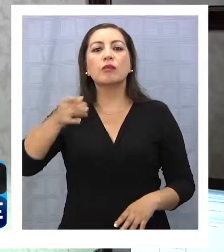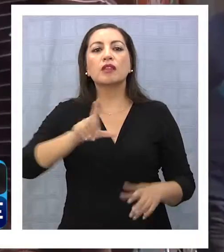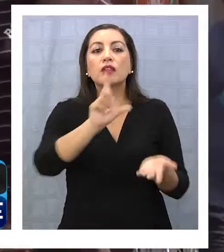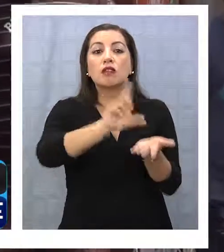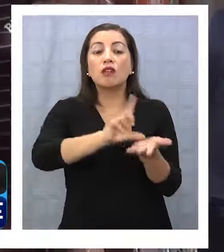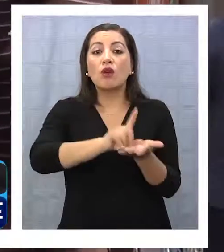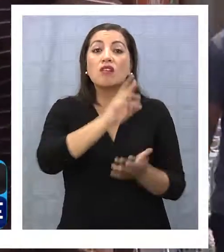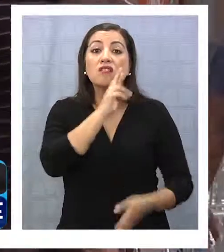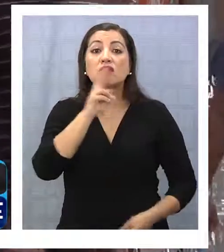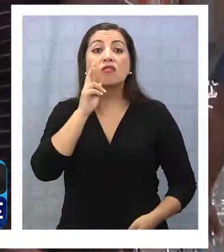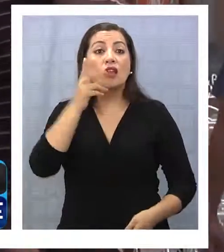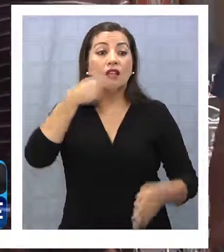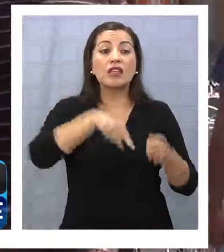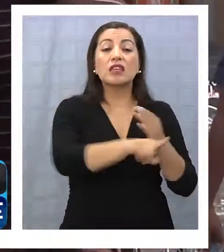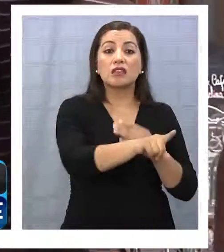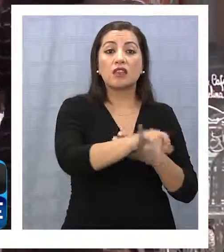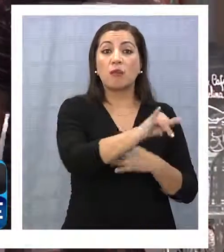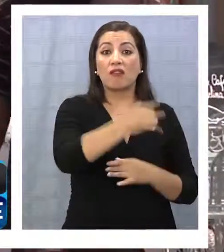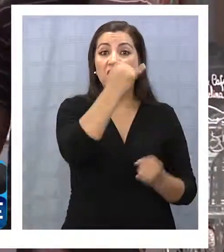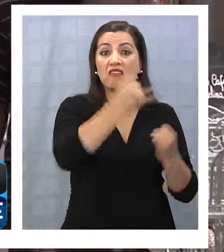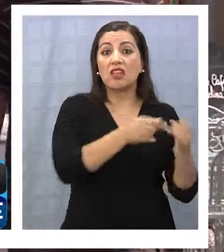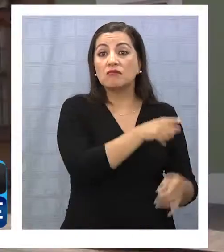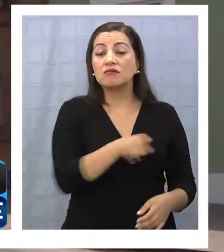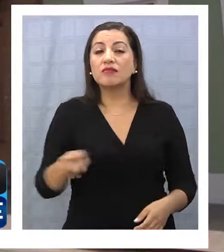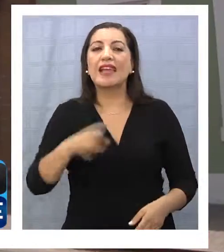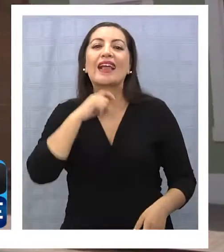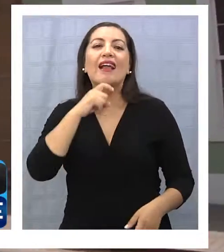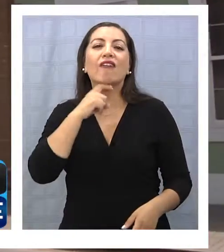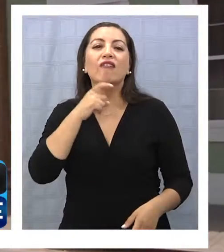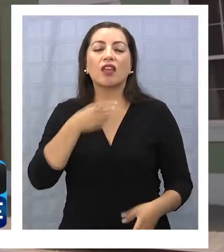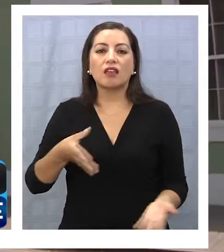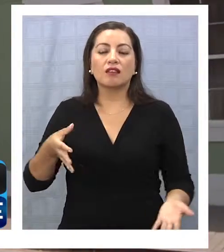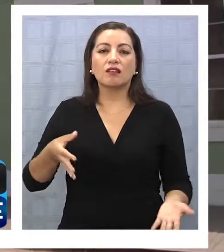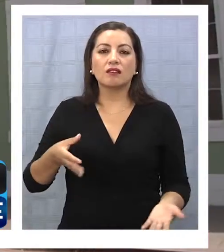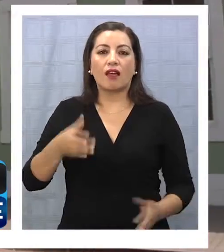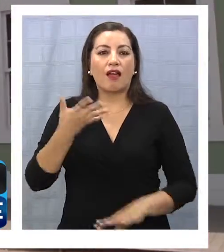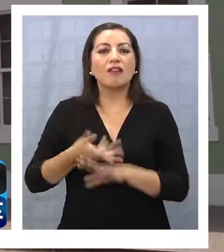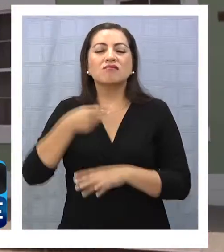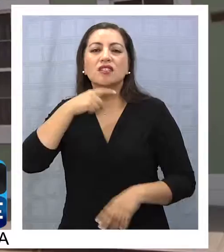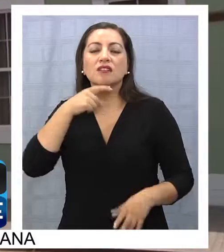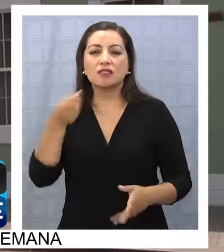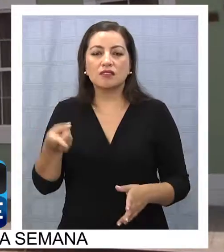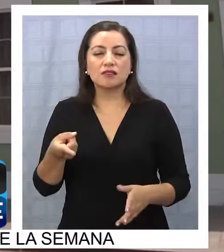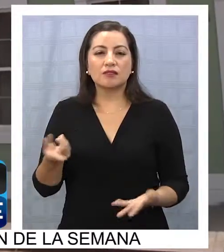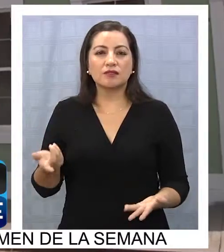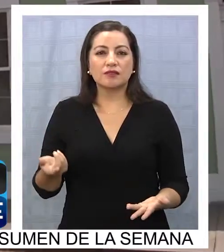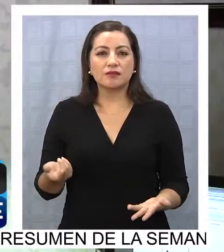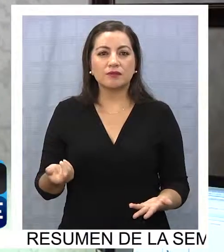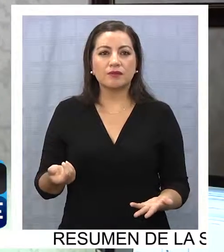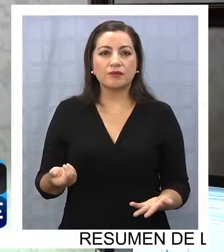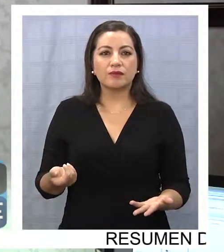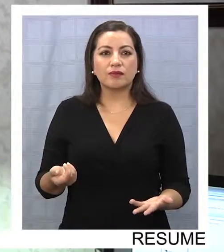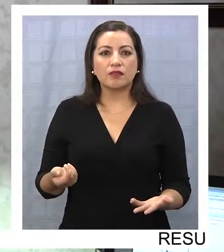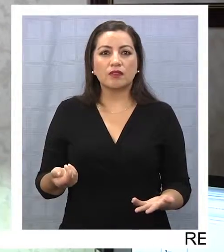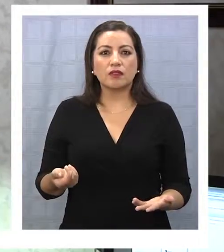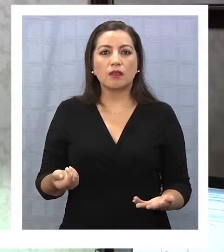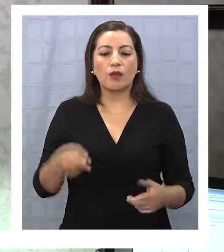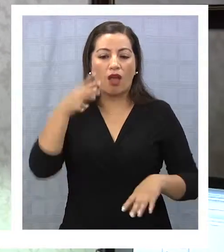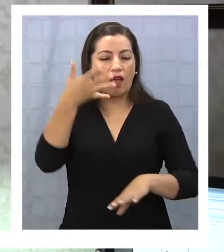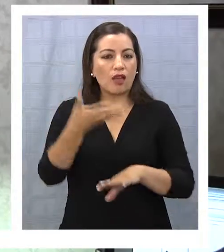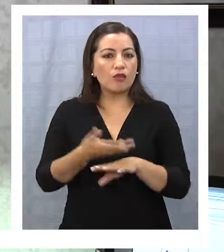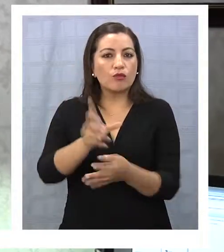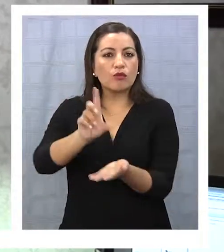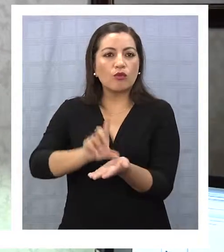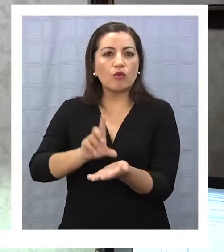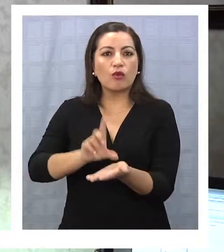locales, sino que salir hacia afuera con café, fundamentalmente cafetería. Pero las colocan de tal forma